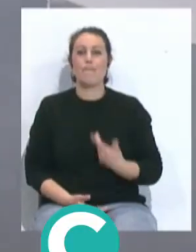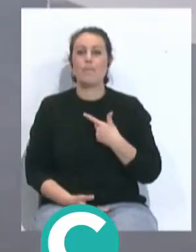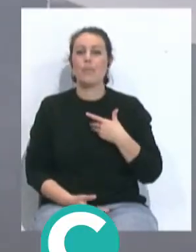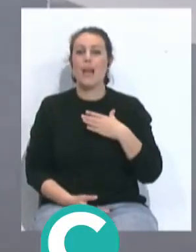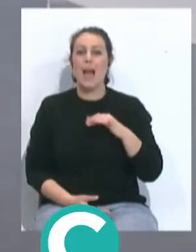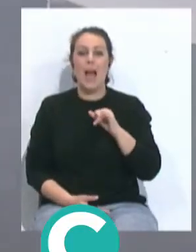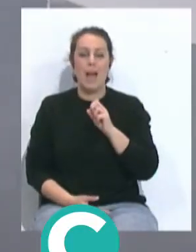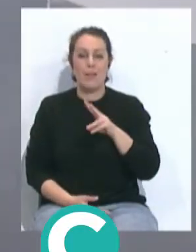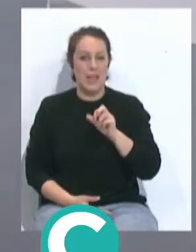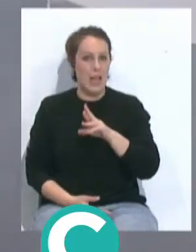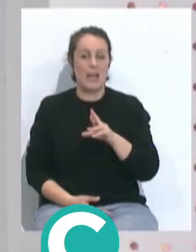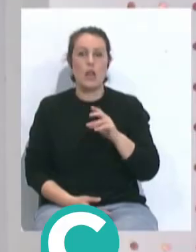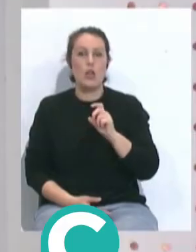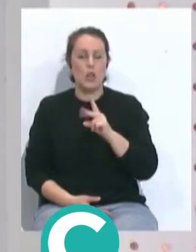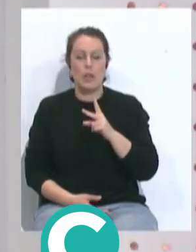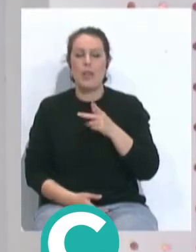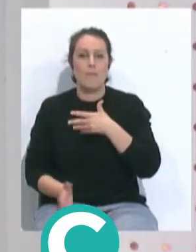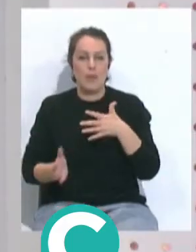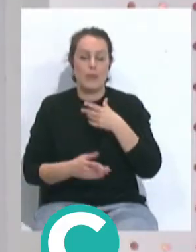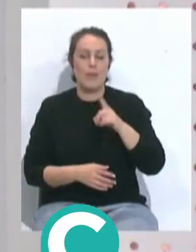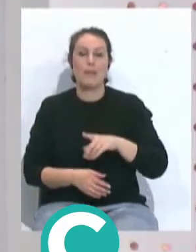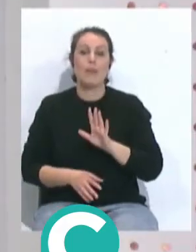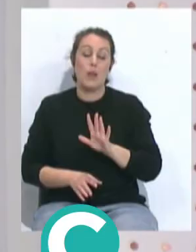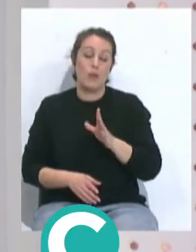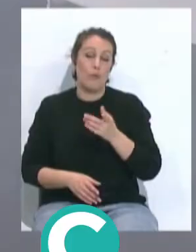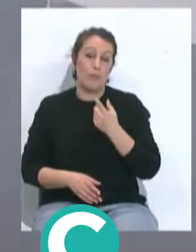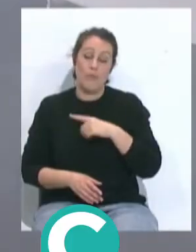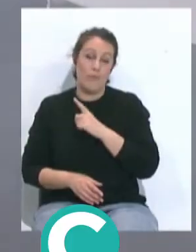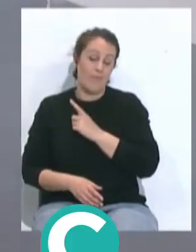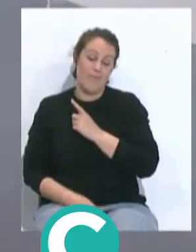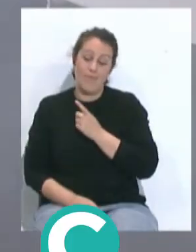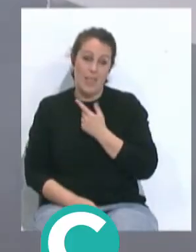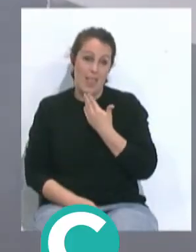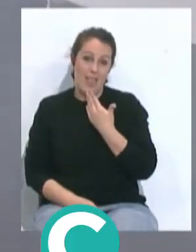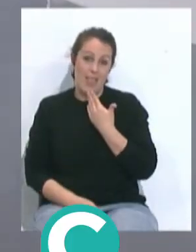Clemente también cumplía el 12 de marzo. Sí, sí, pero no es de nuestra cuerda.